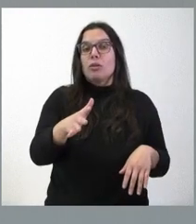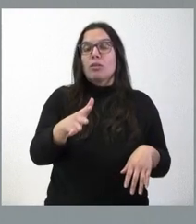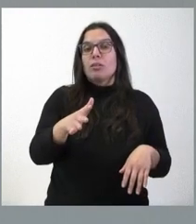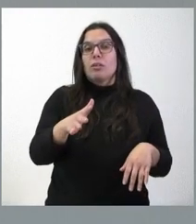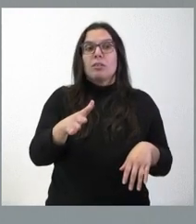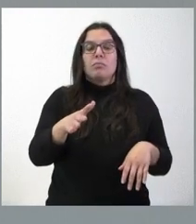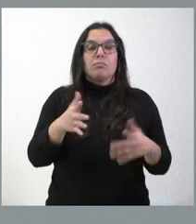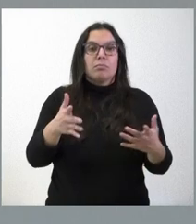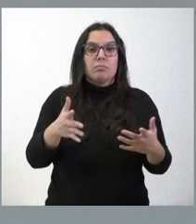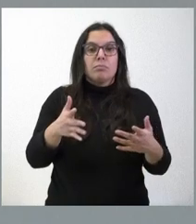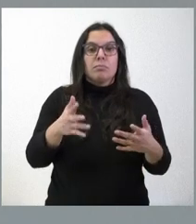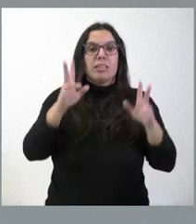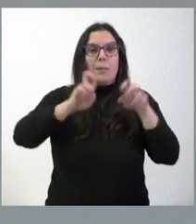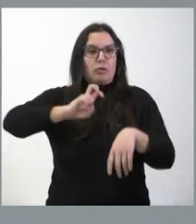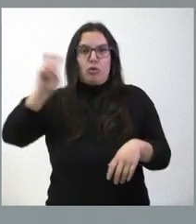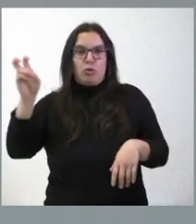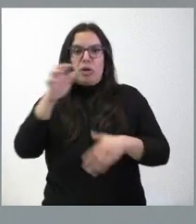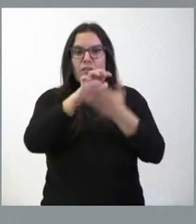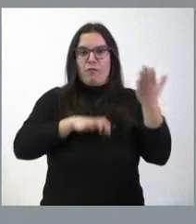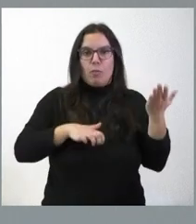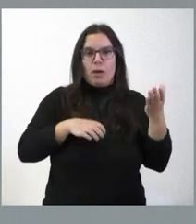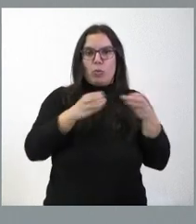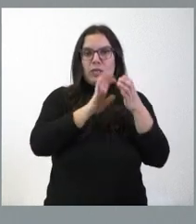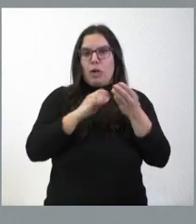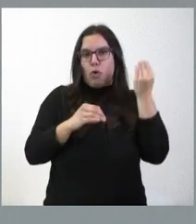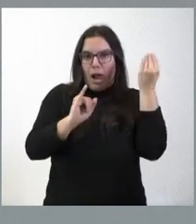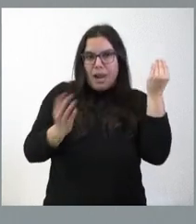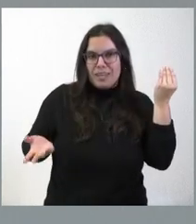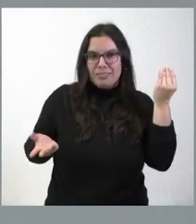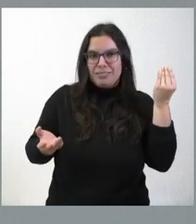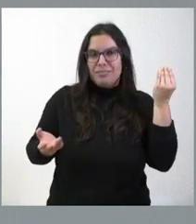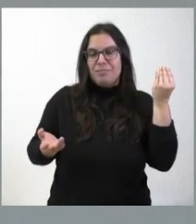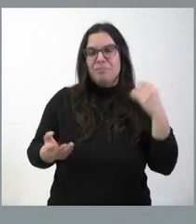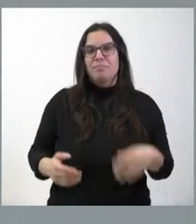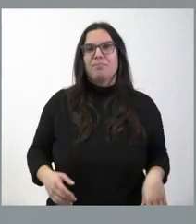ver con el informe de la Junta de Castilla y León que cobraba en relación con él mismo.